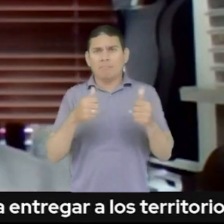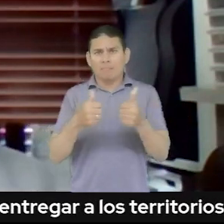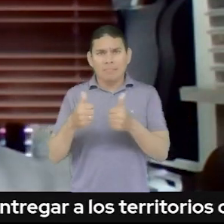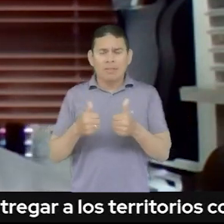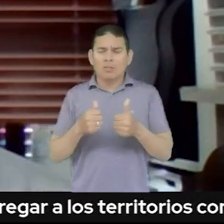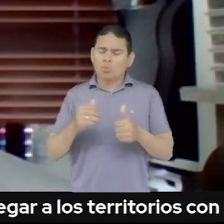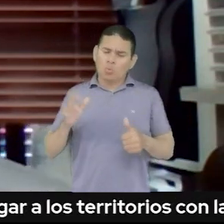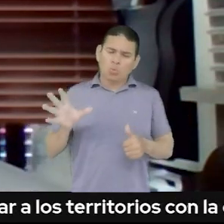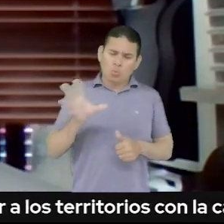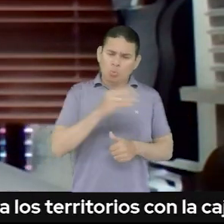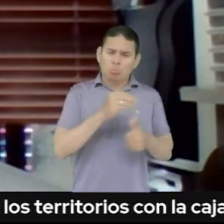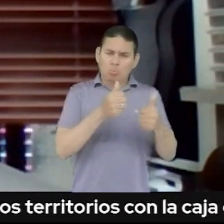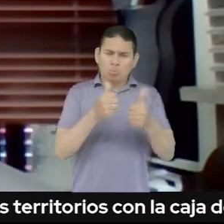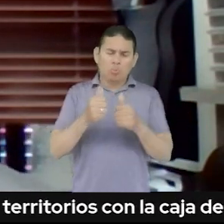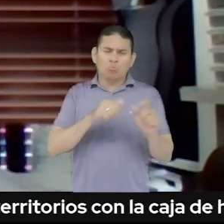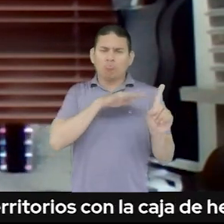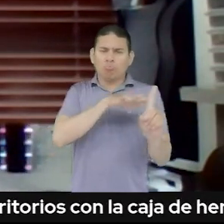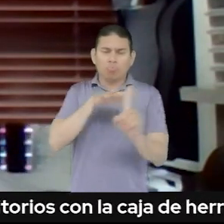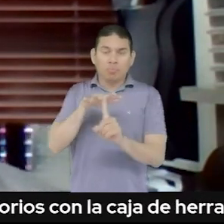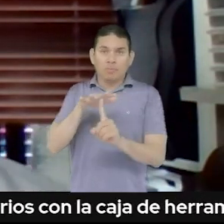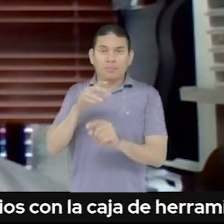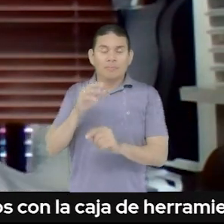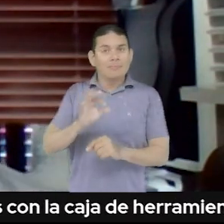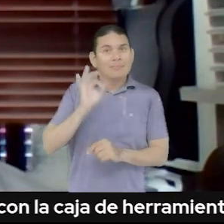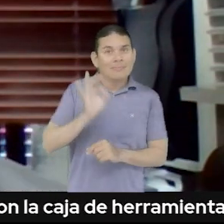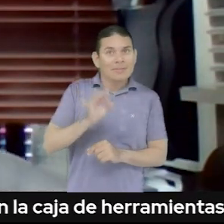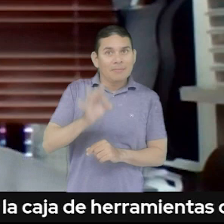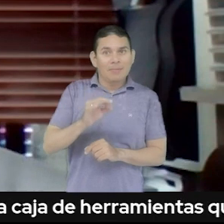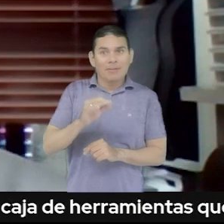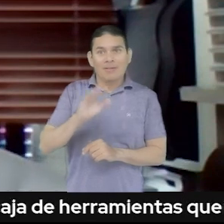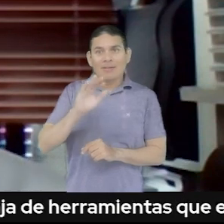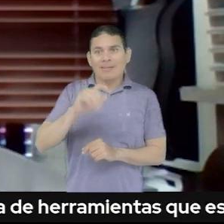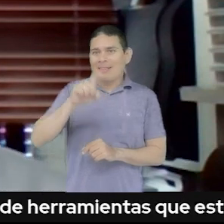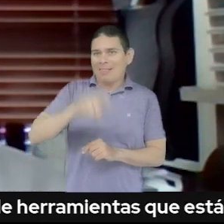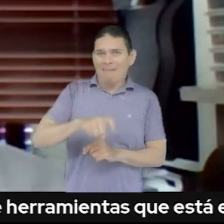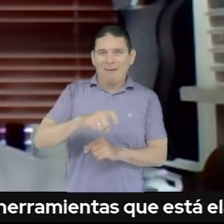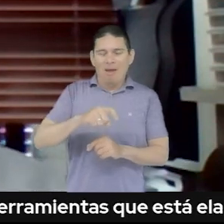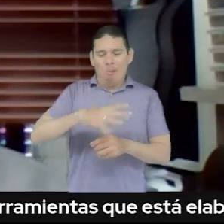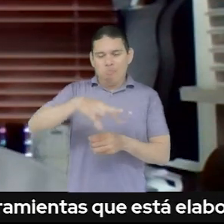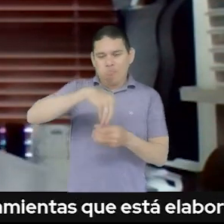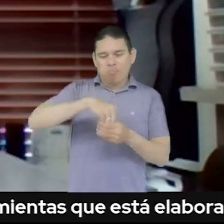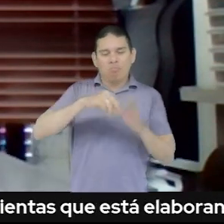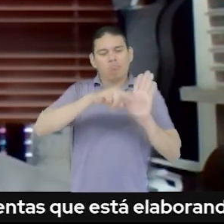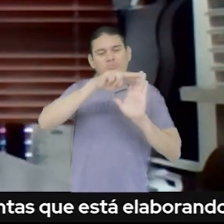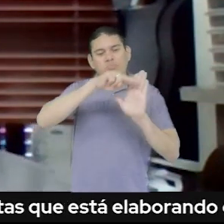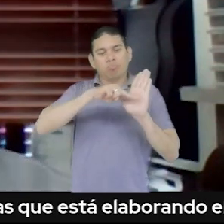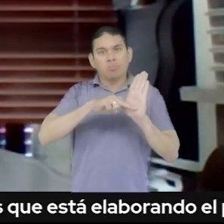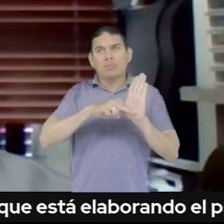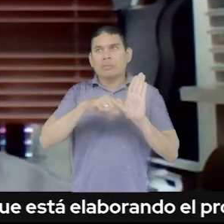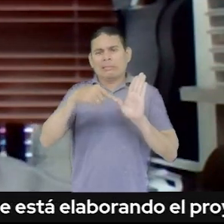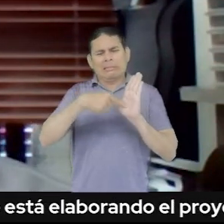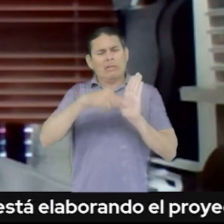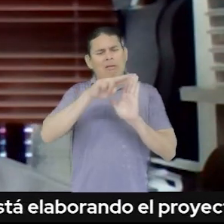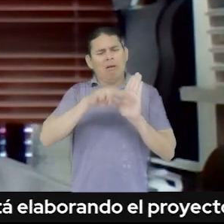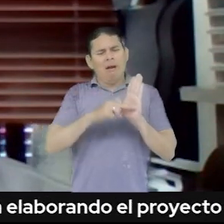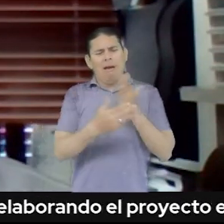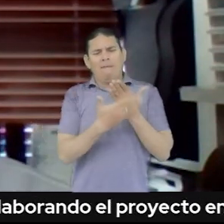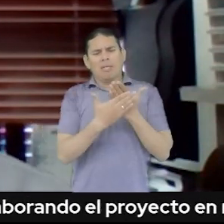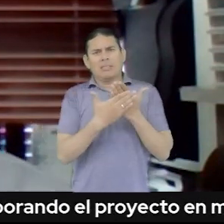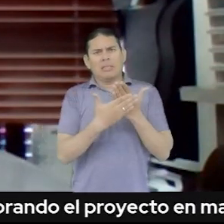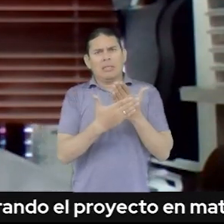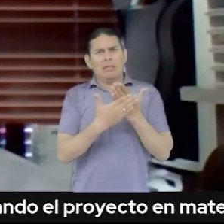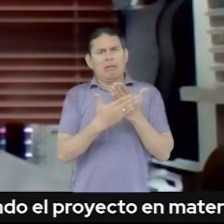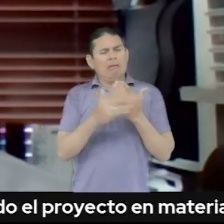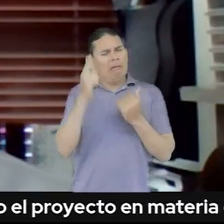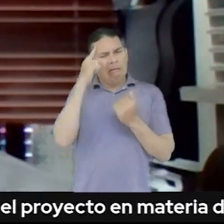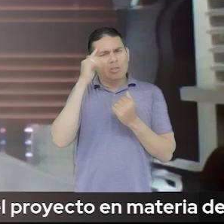como en todos los temas de corte social, llamémoslo así. Siempre hay una dimensión normativa, o sea, siempre tenemos un compendio de normas